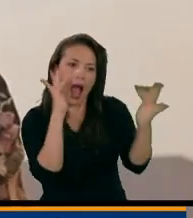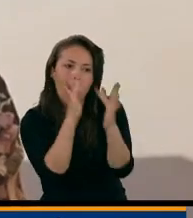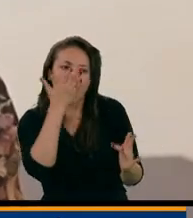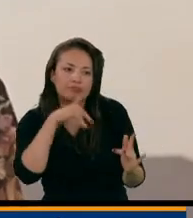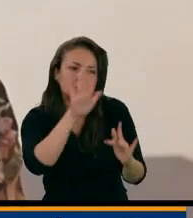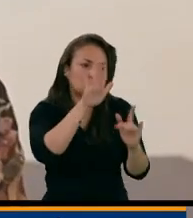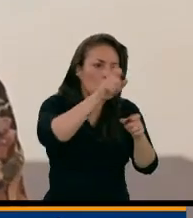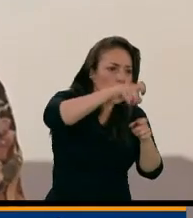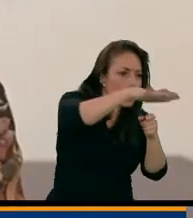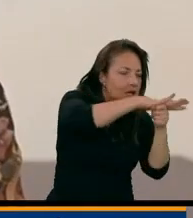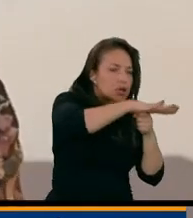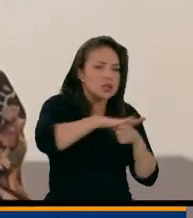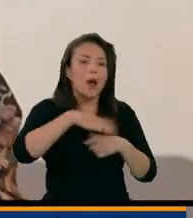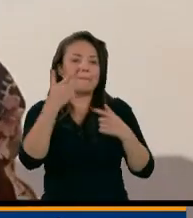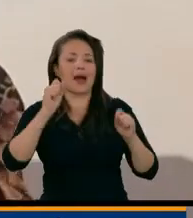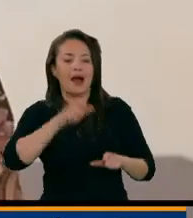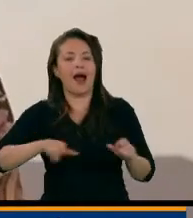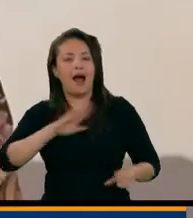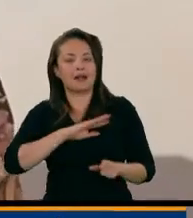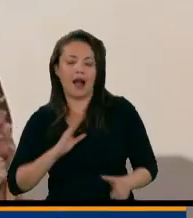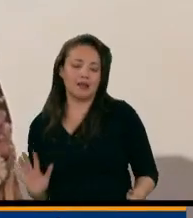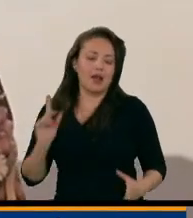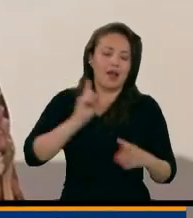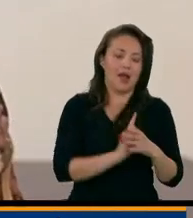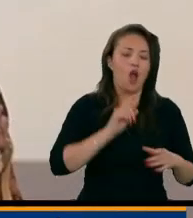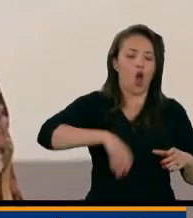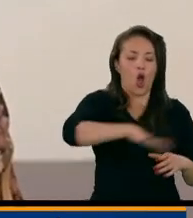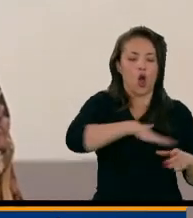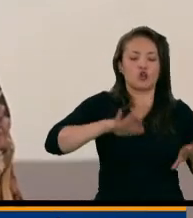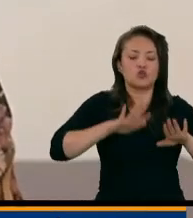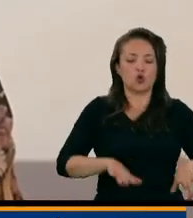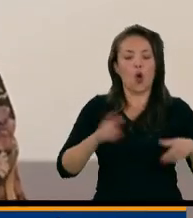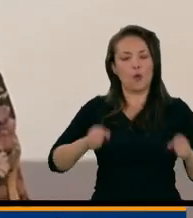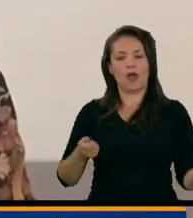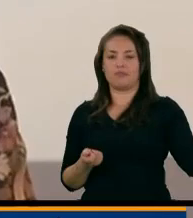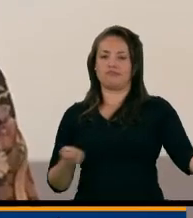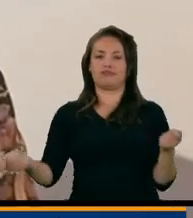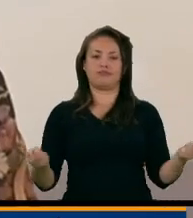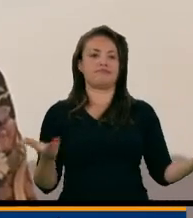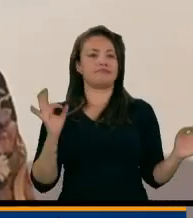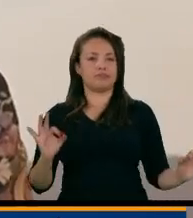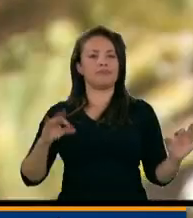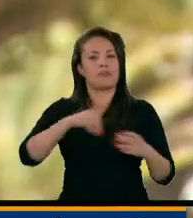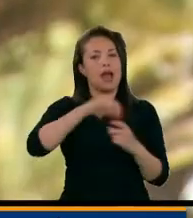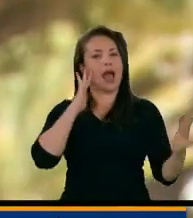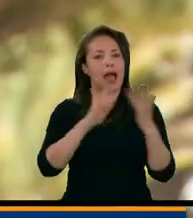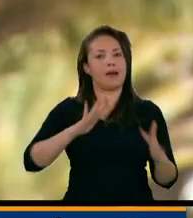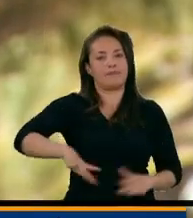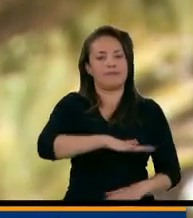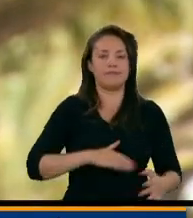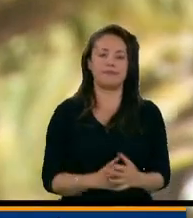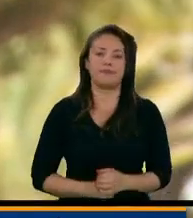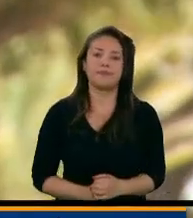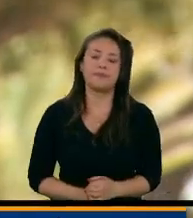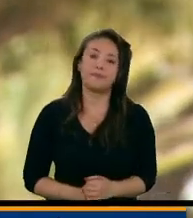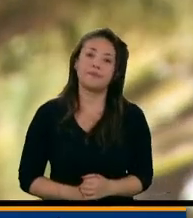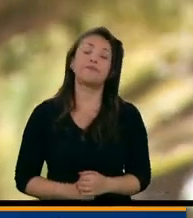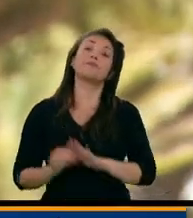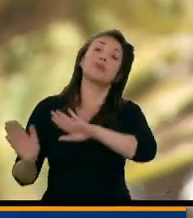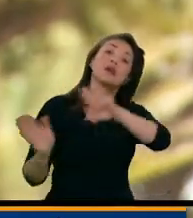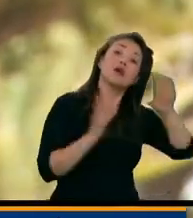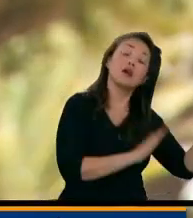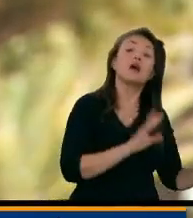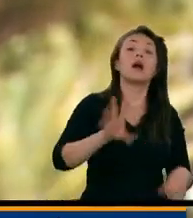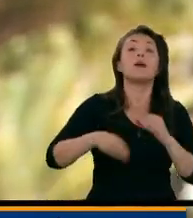alcaldes regresar a sus territorios y restablecer así la gobernanza y la gobernabilidad territorial. Por su parte, la